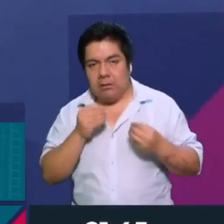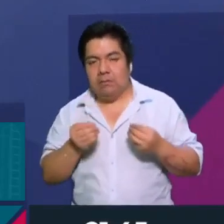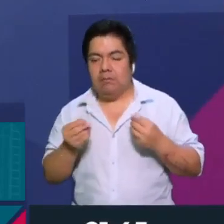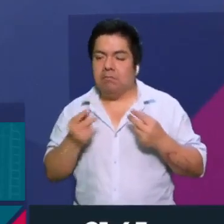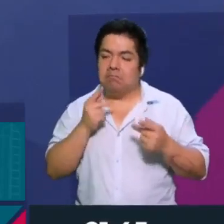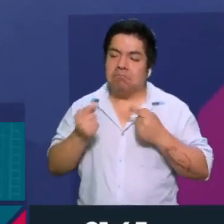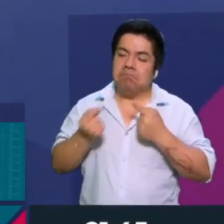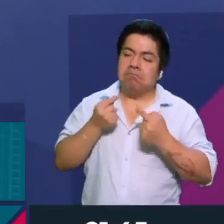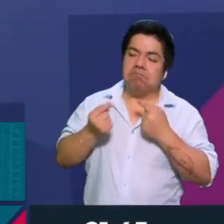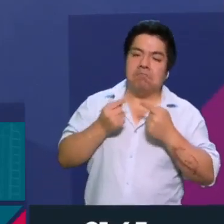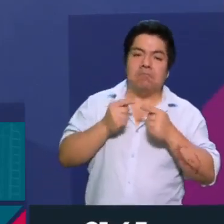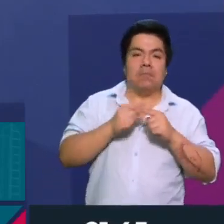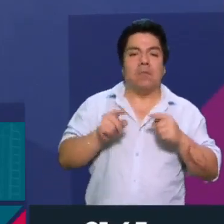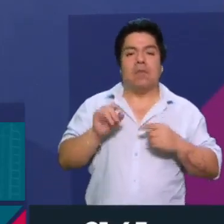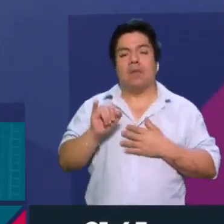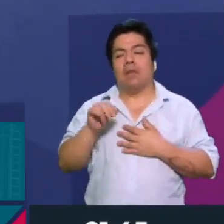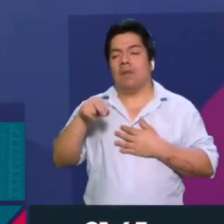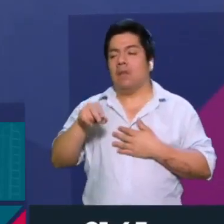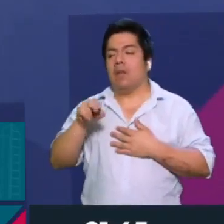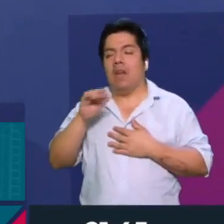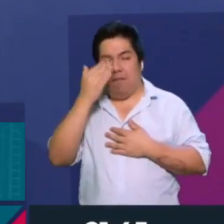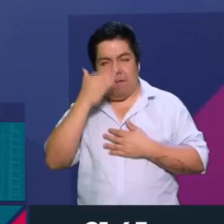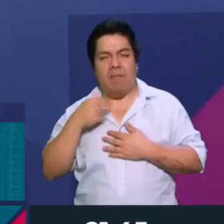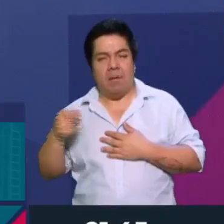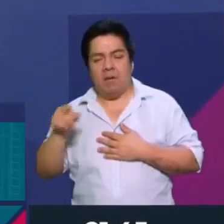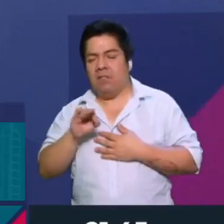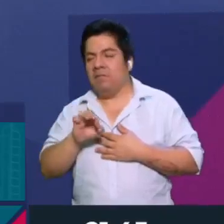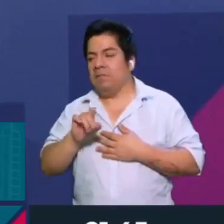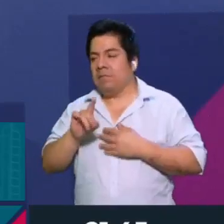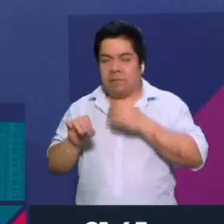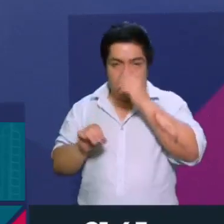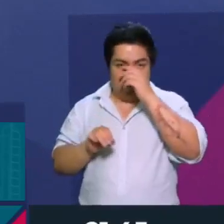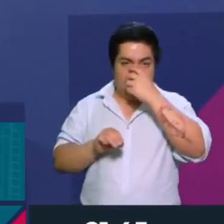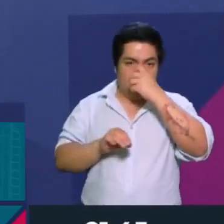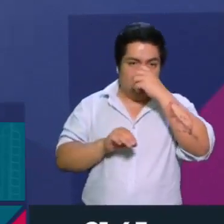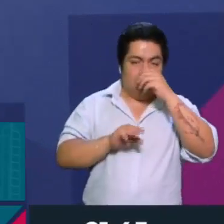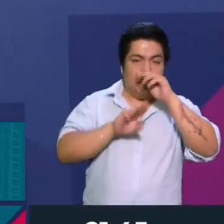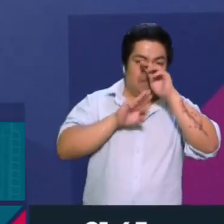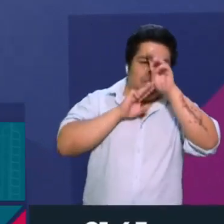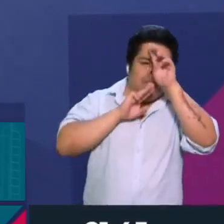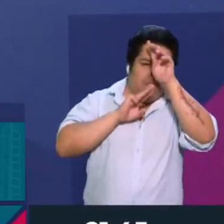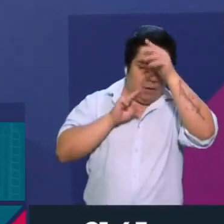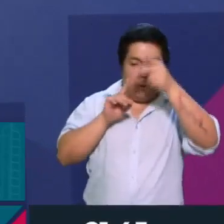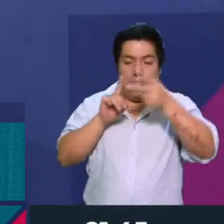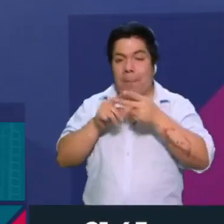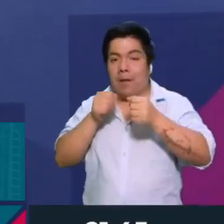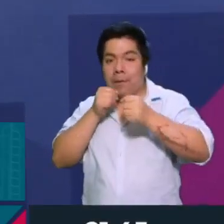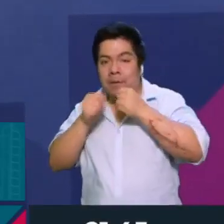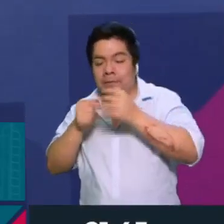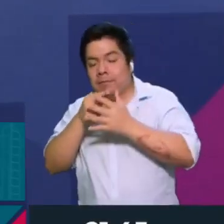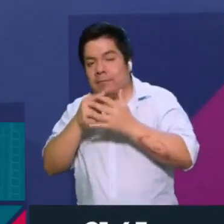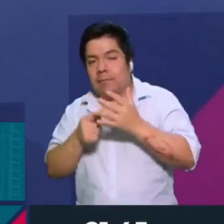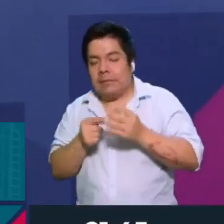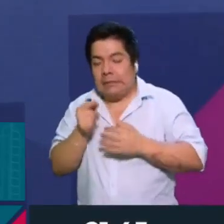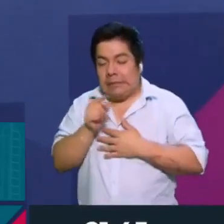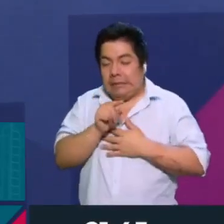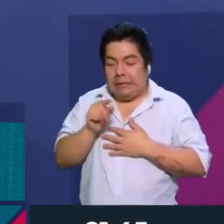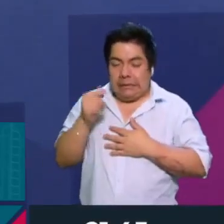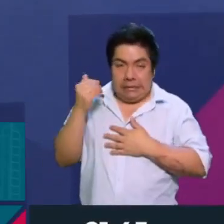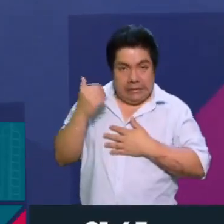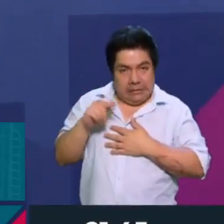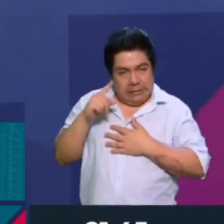consultar a influencers, vamos a consultar a las mamás influencers, a los periodistas, hay una línea muy delgadita